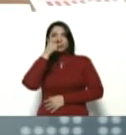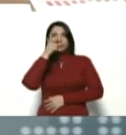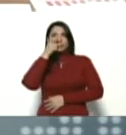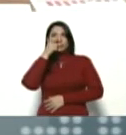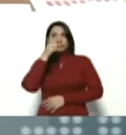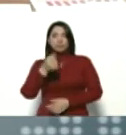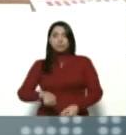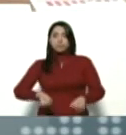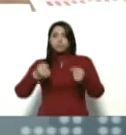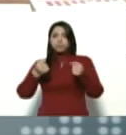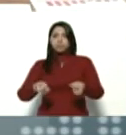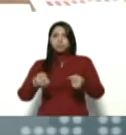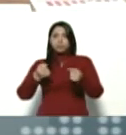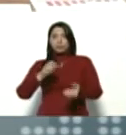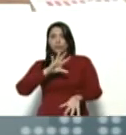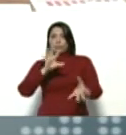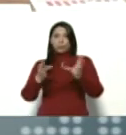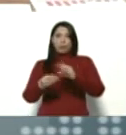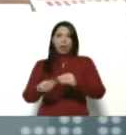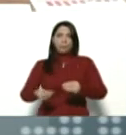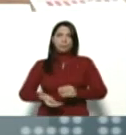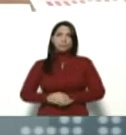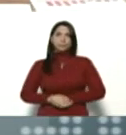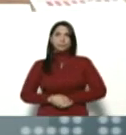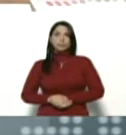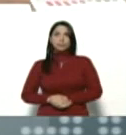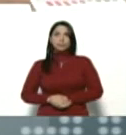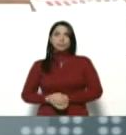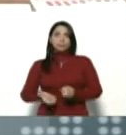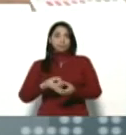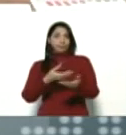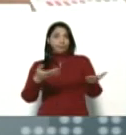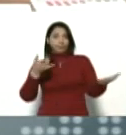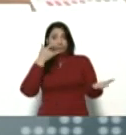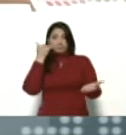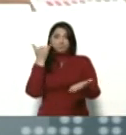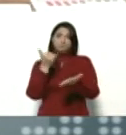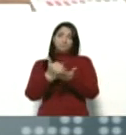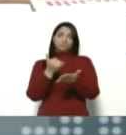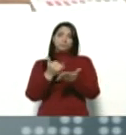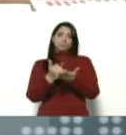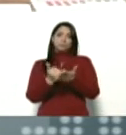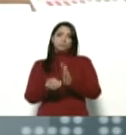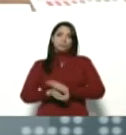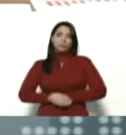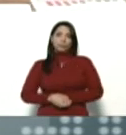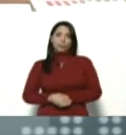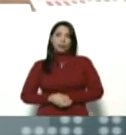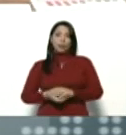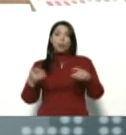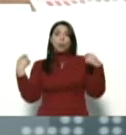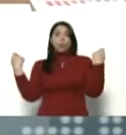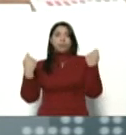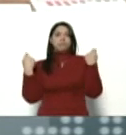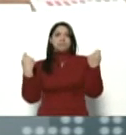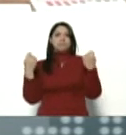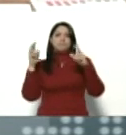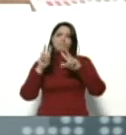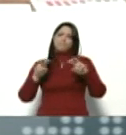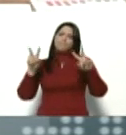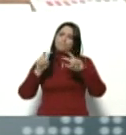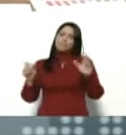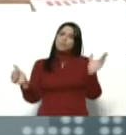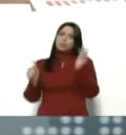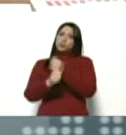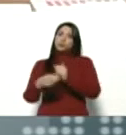Mercal y en los CLAP. Para que ustedes vean. En la jornada de despistaje masivo